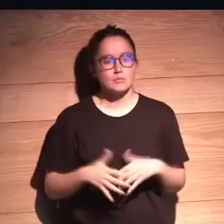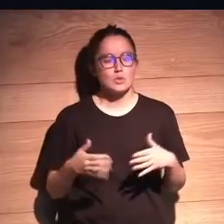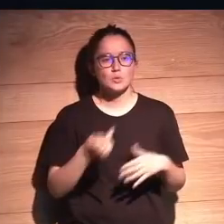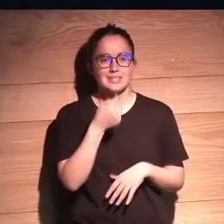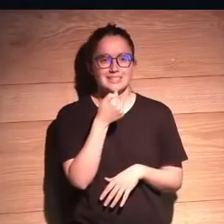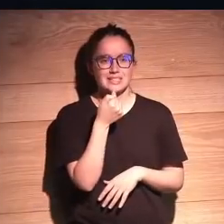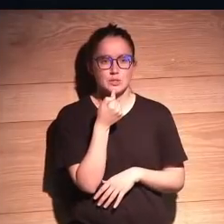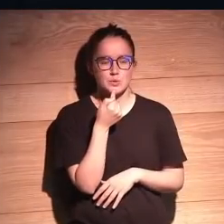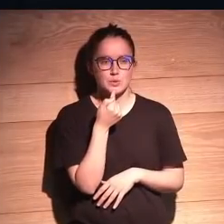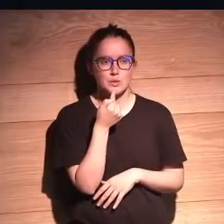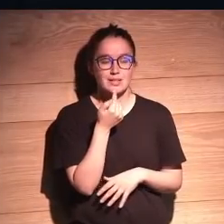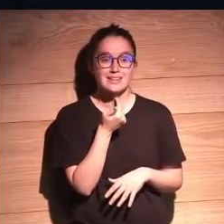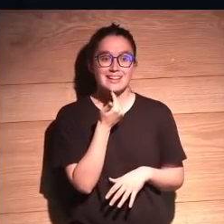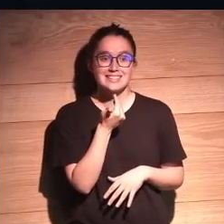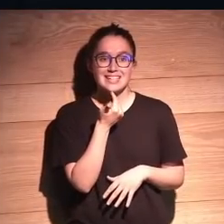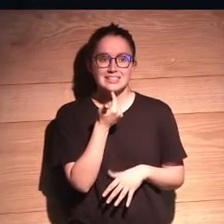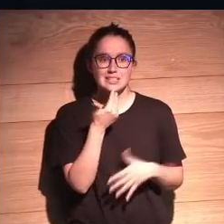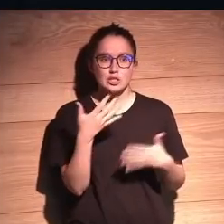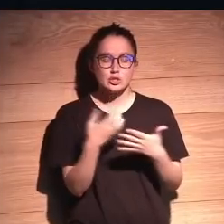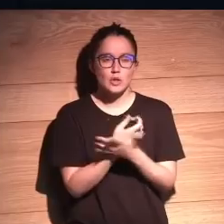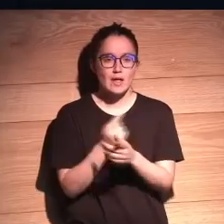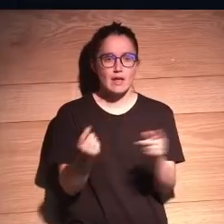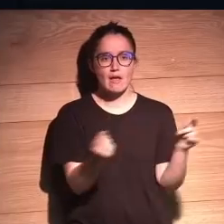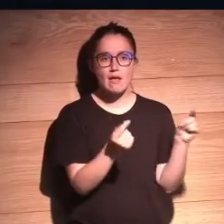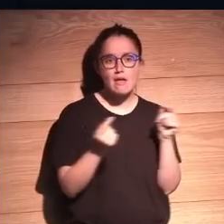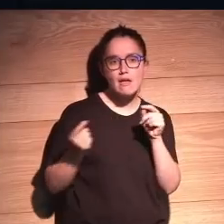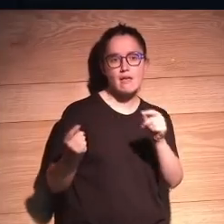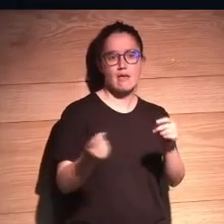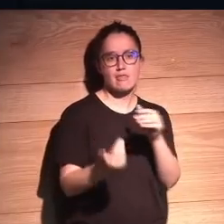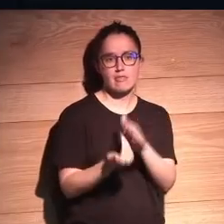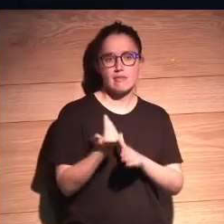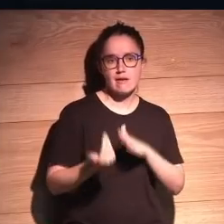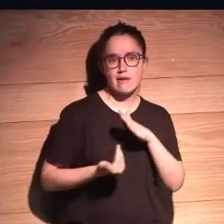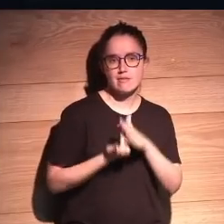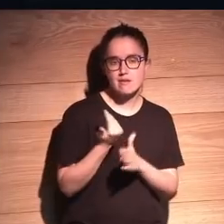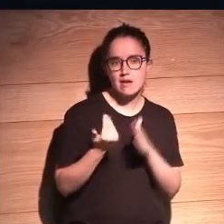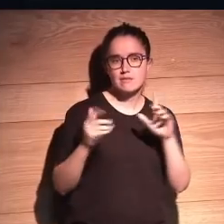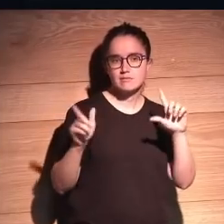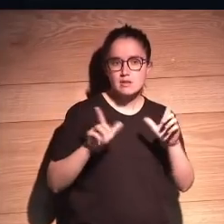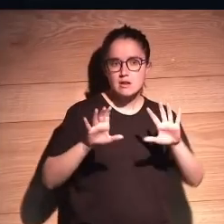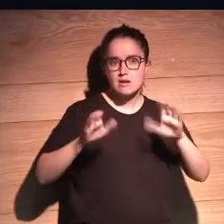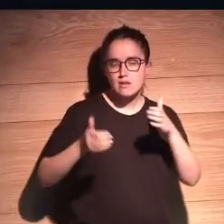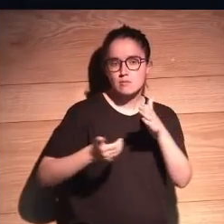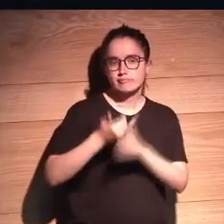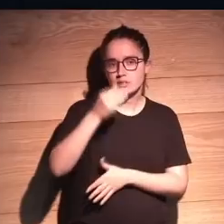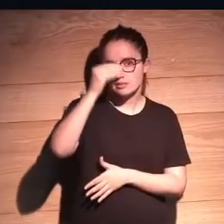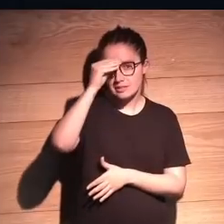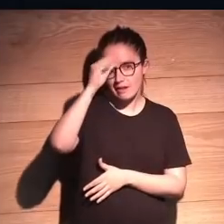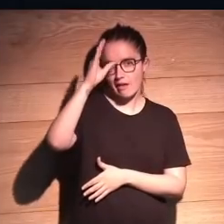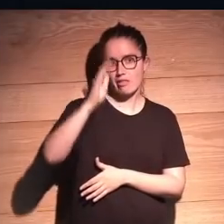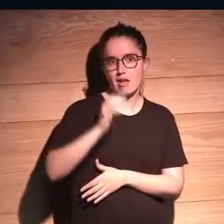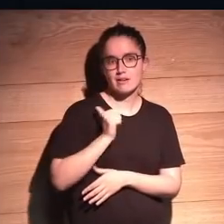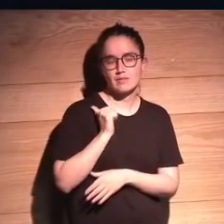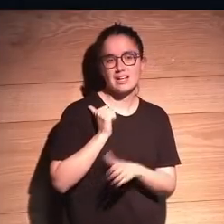incidido en que casi toda la discusión en el día a día y en los medios de la inteligencia artificial